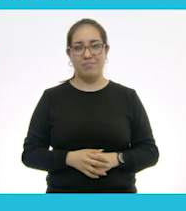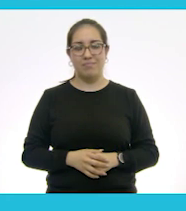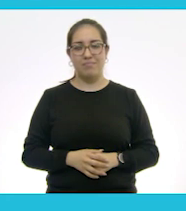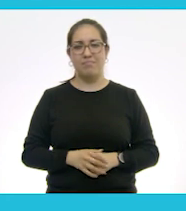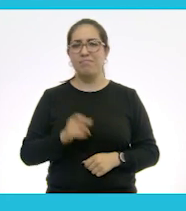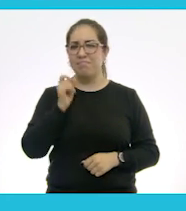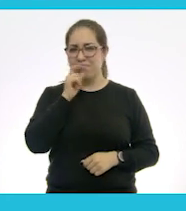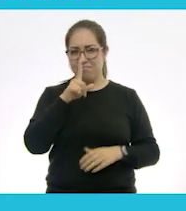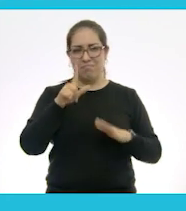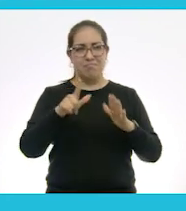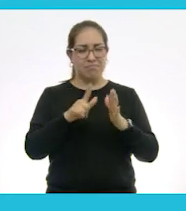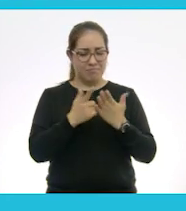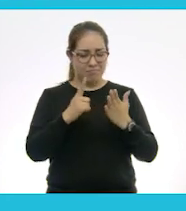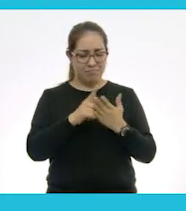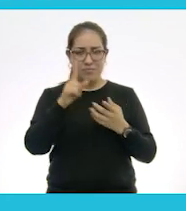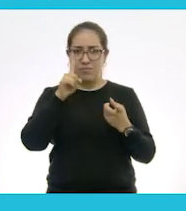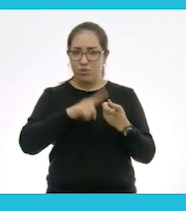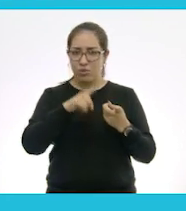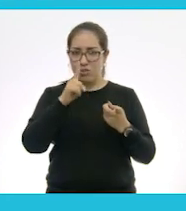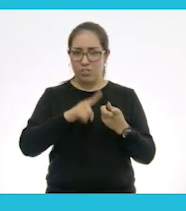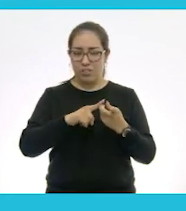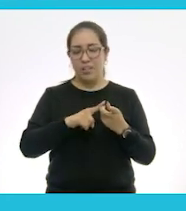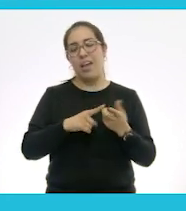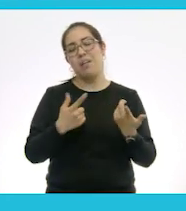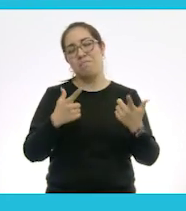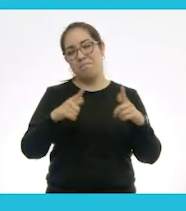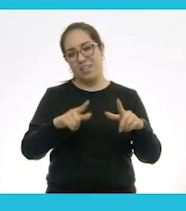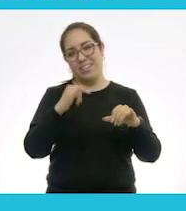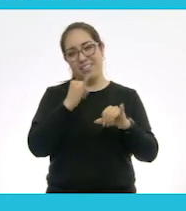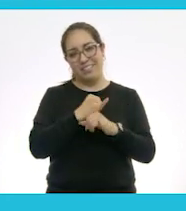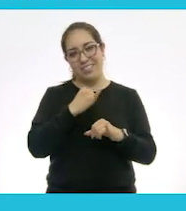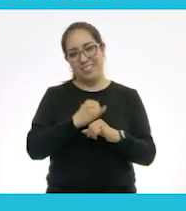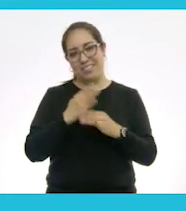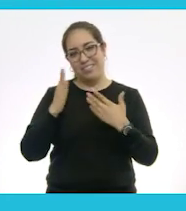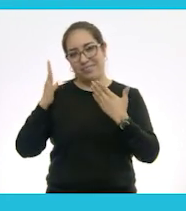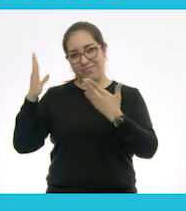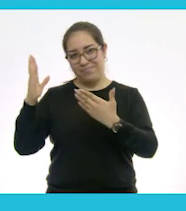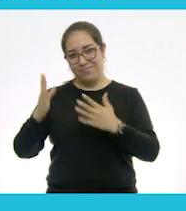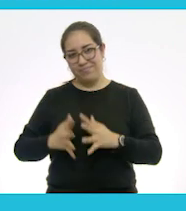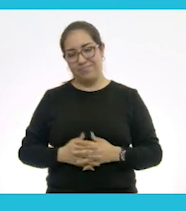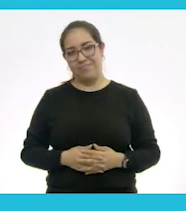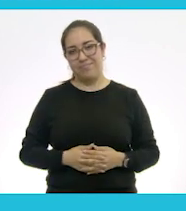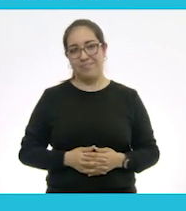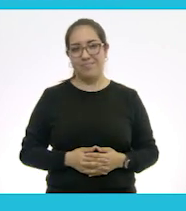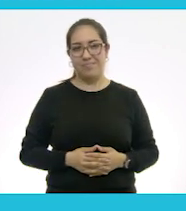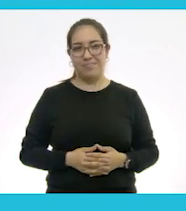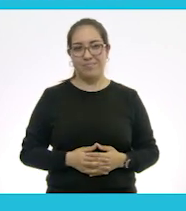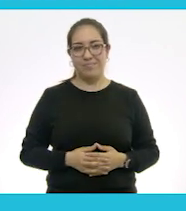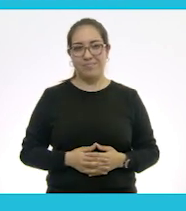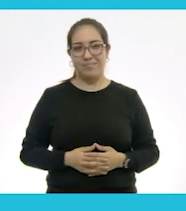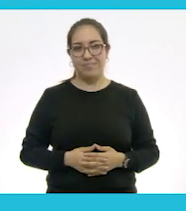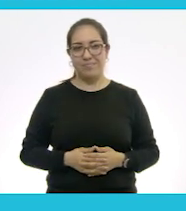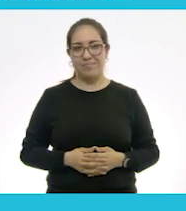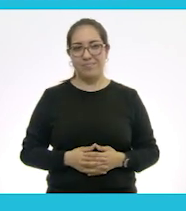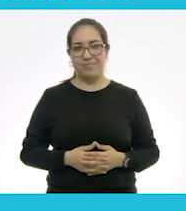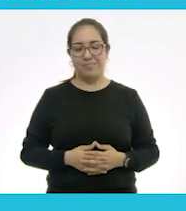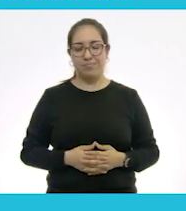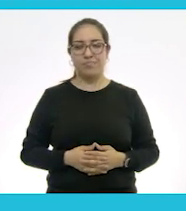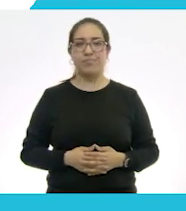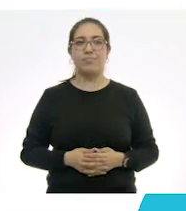También puedes encontrar los libros de texto en la página conalitec.cep.gov.mx